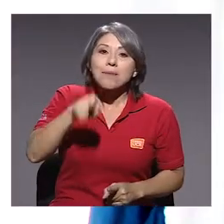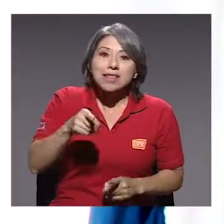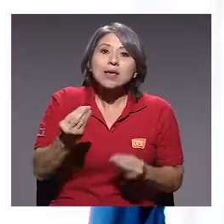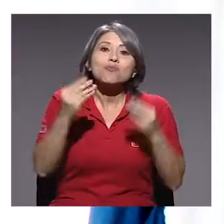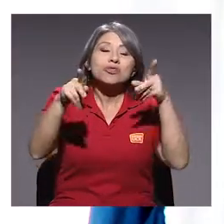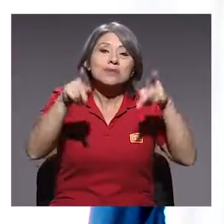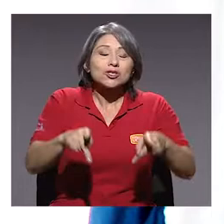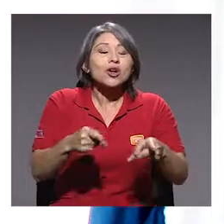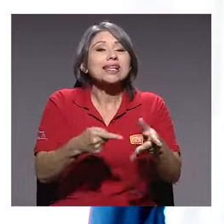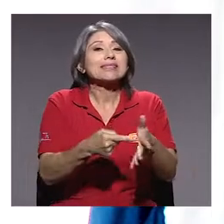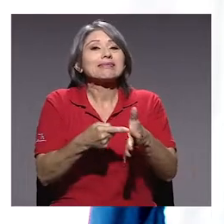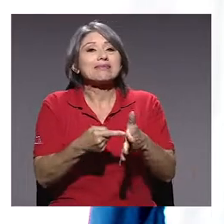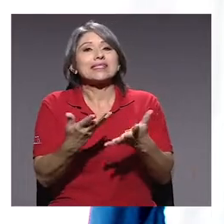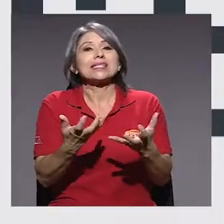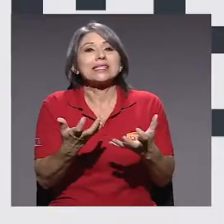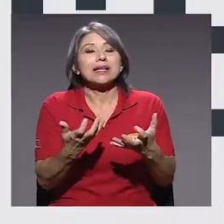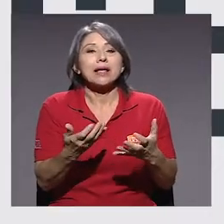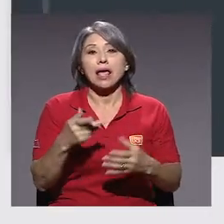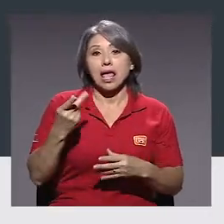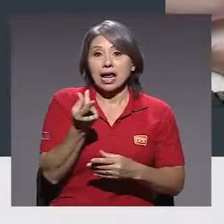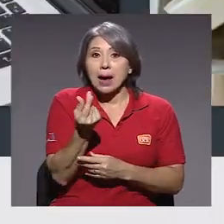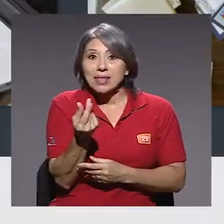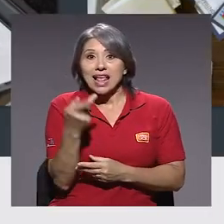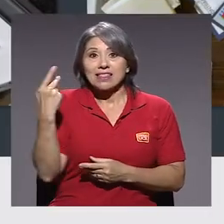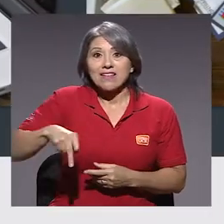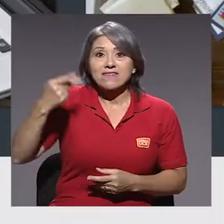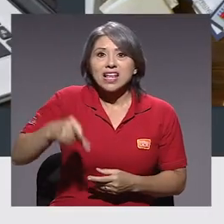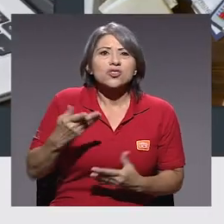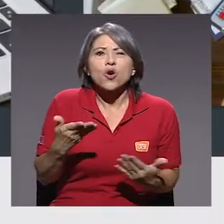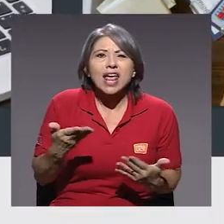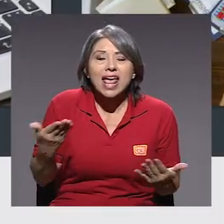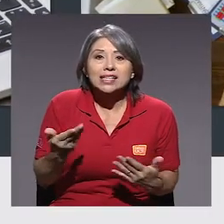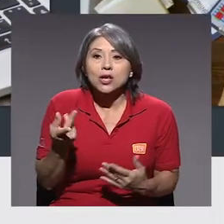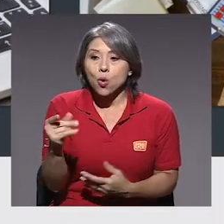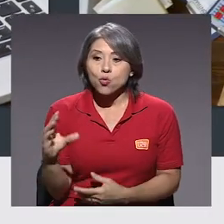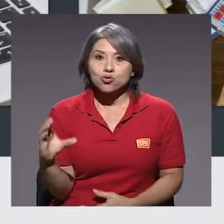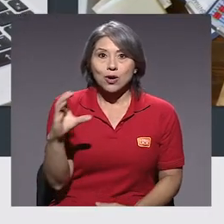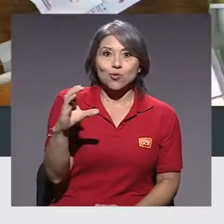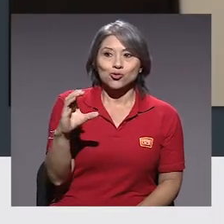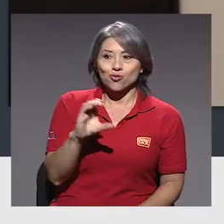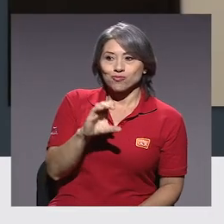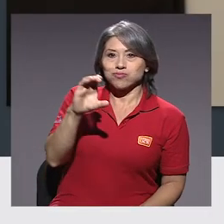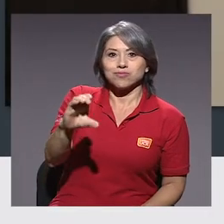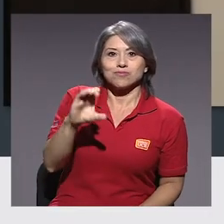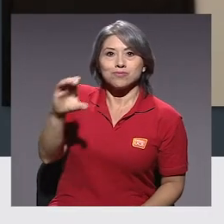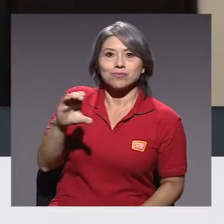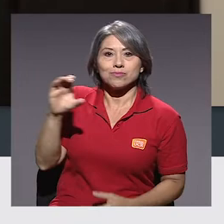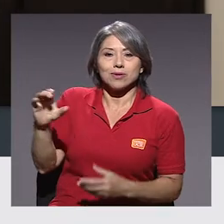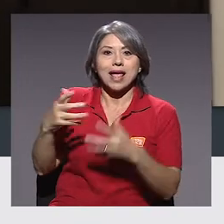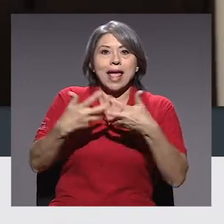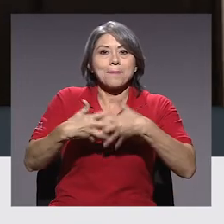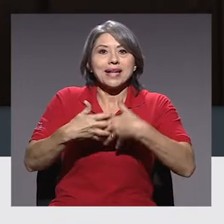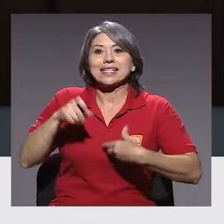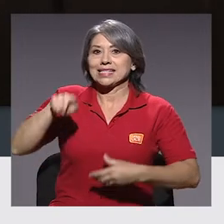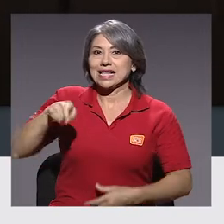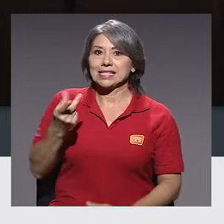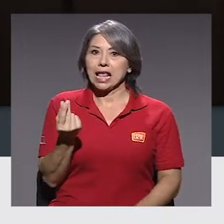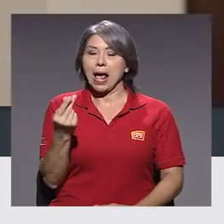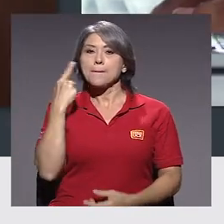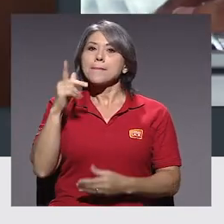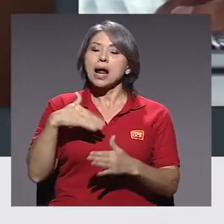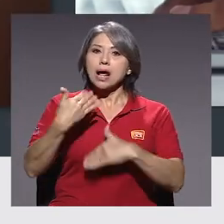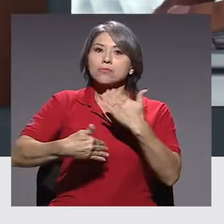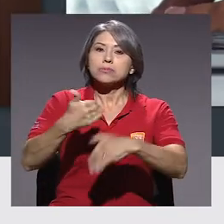importante que nos hacen las personas emprendedoras. El capital de riesgo es un recurso financiero que se otorga a proyectos o empresas que requieren inversión para